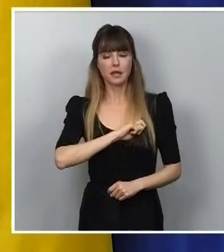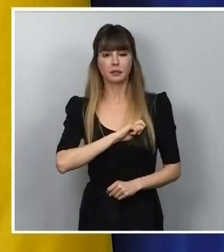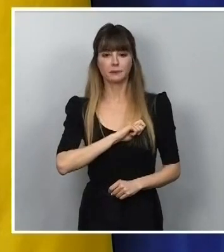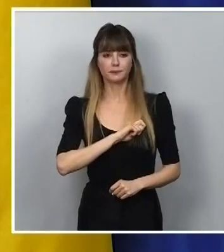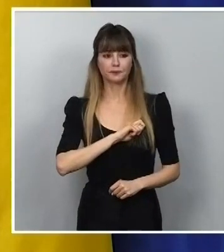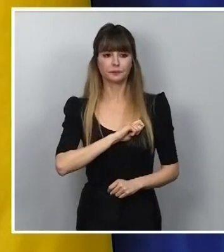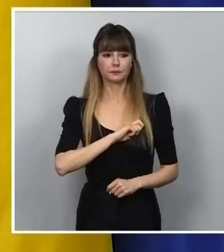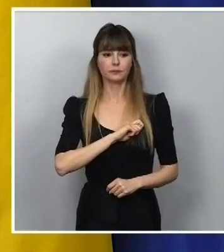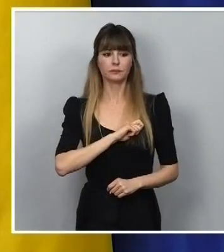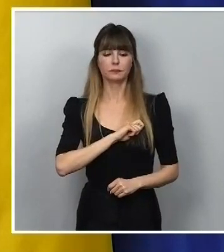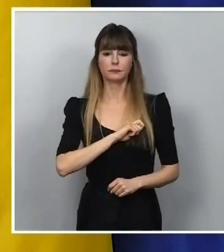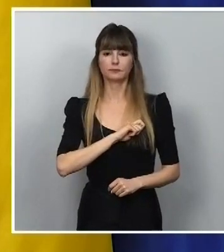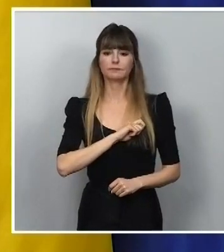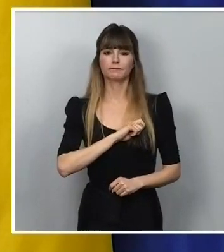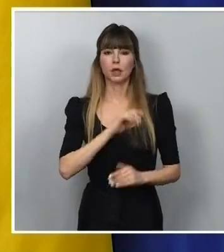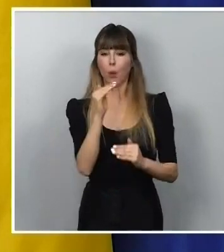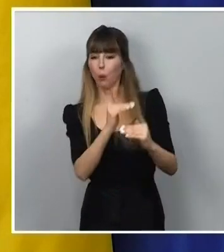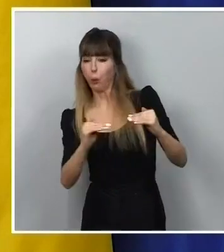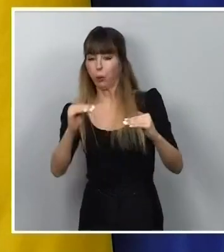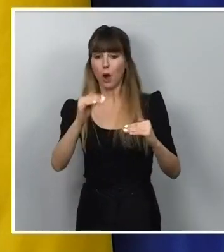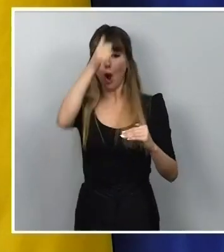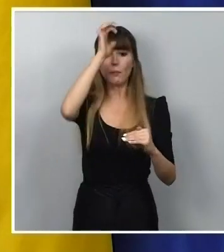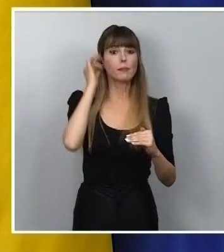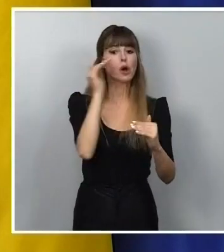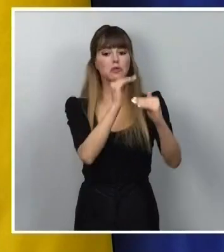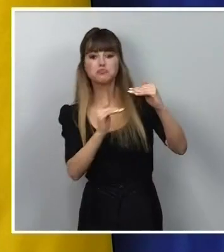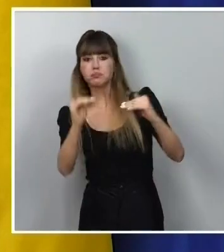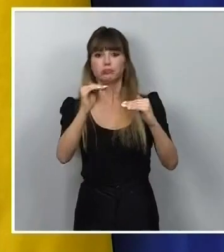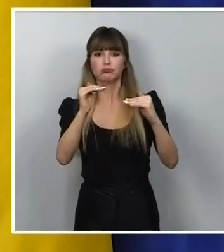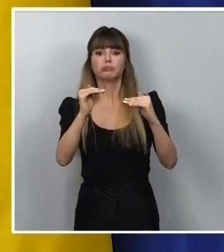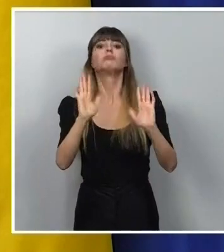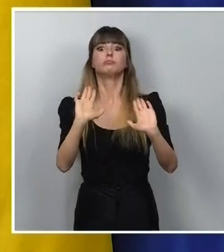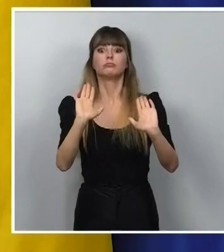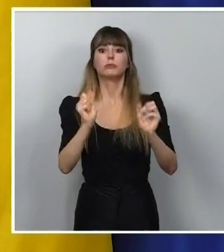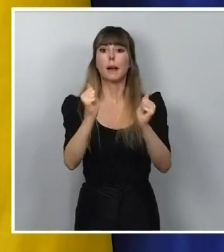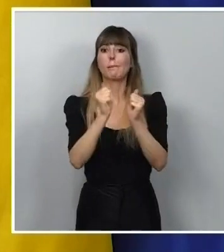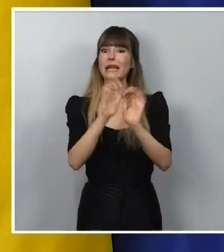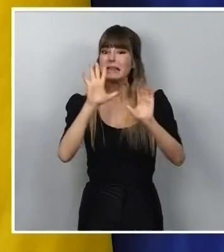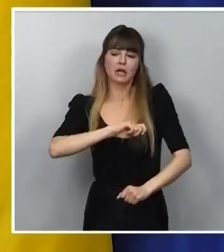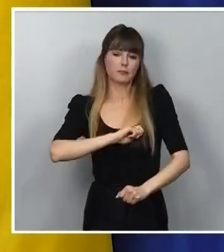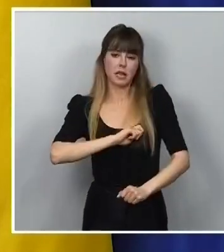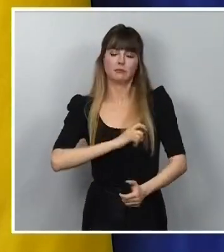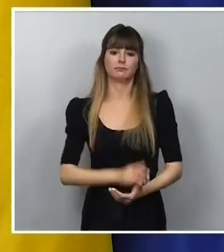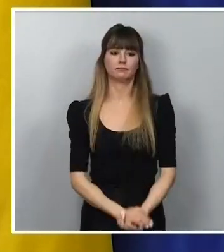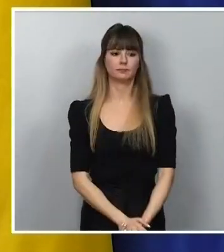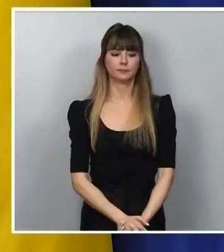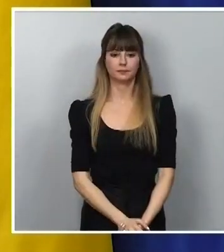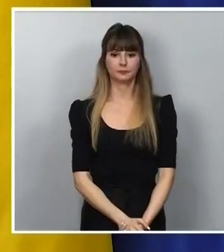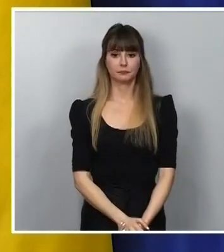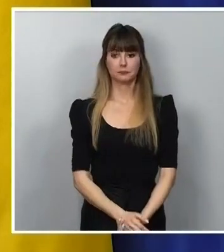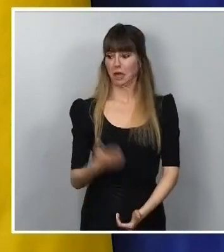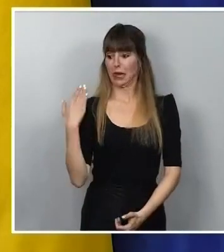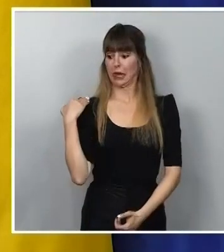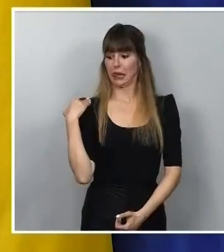estrechado y reducido la brecha retributiva de género nada más y nada menos que 25 puntos. Acabamos de conocer